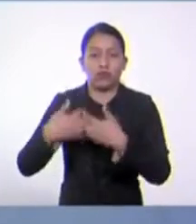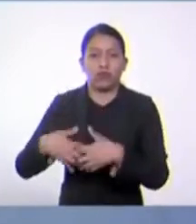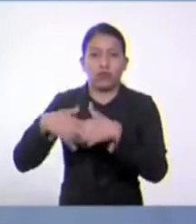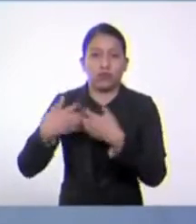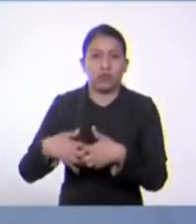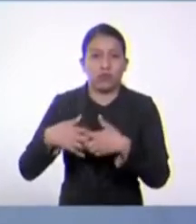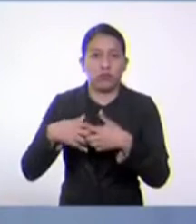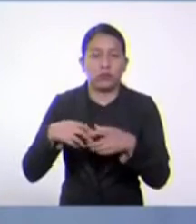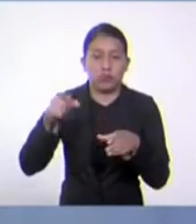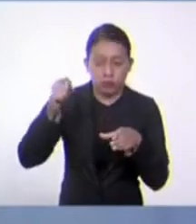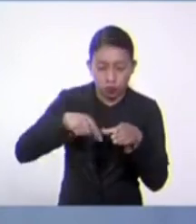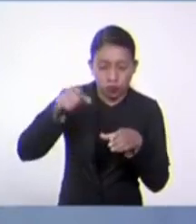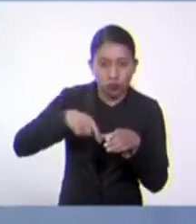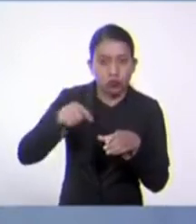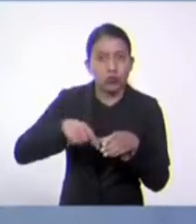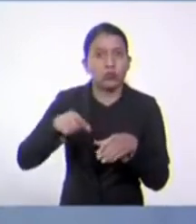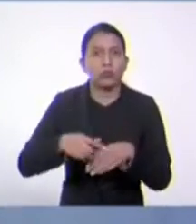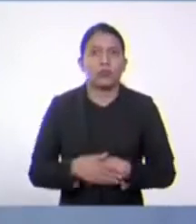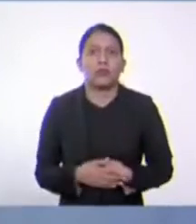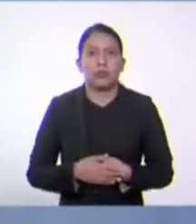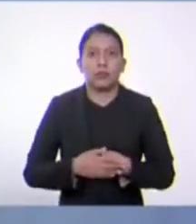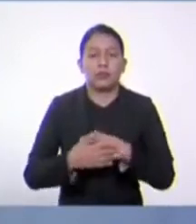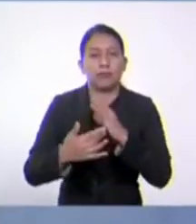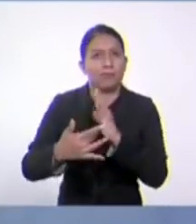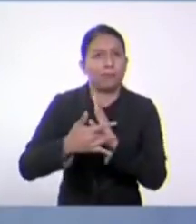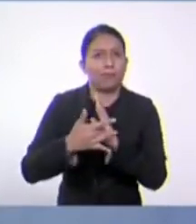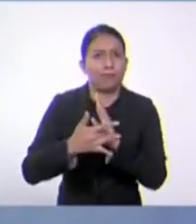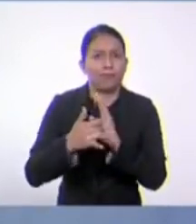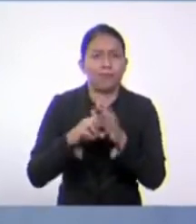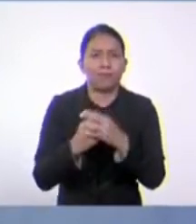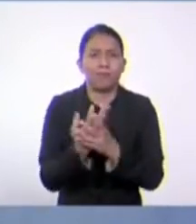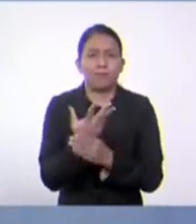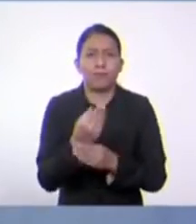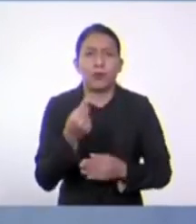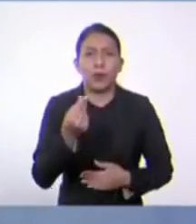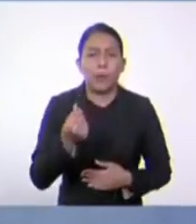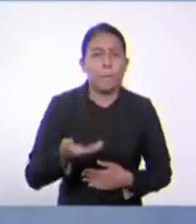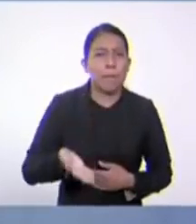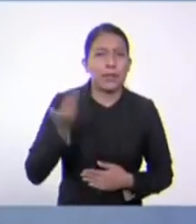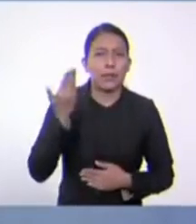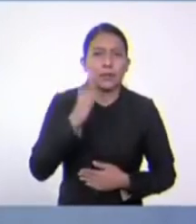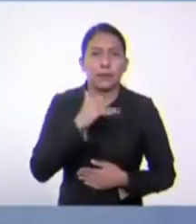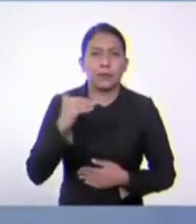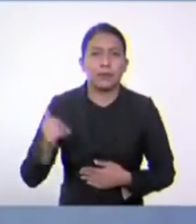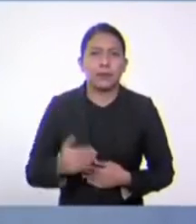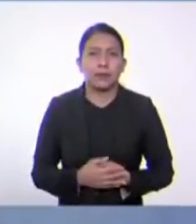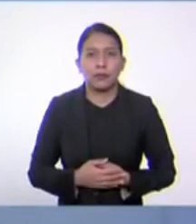agricultura y en la tecnología para poder aumentar la economía de un país.